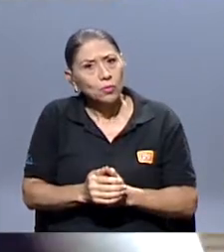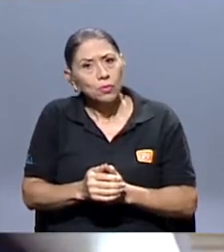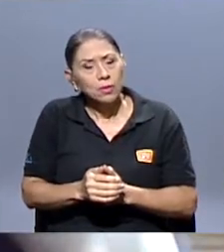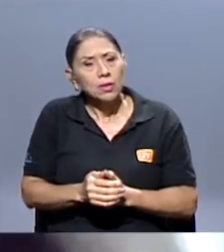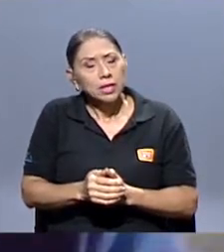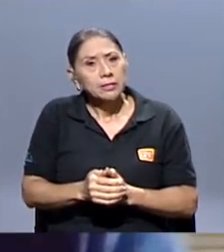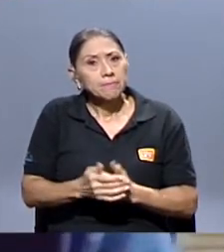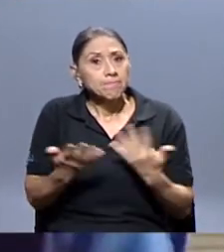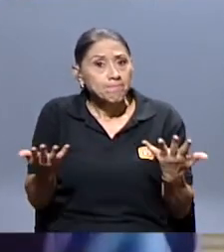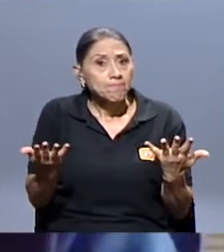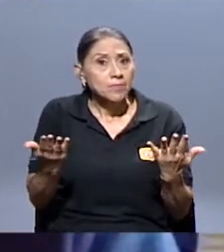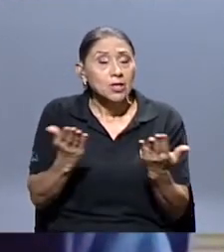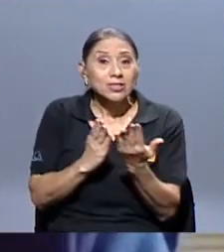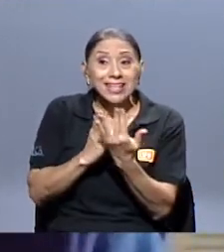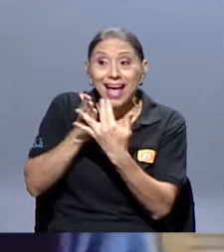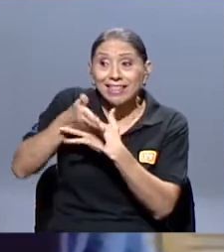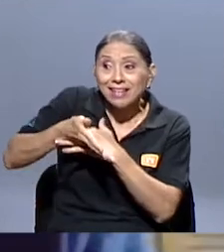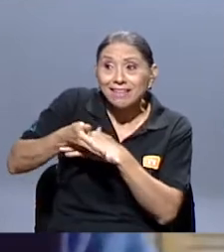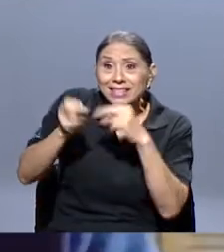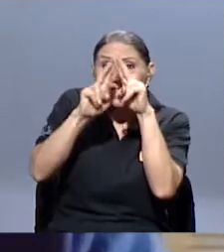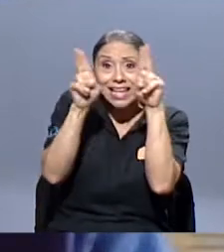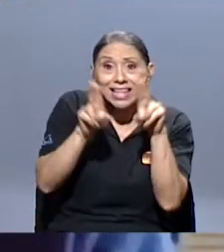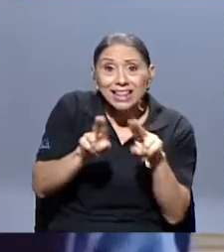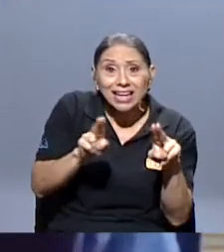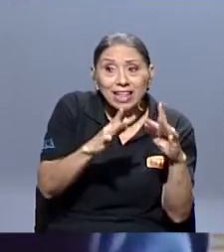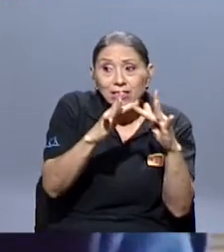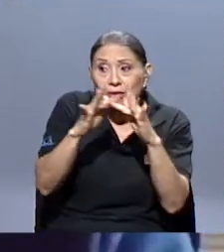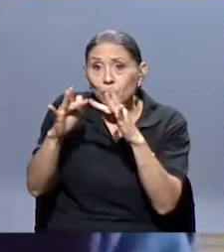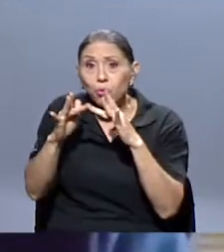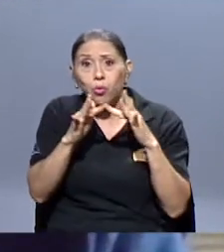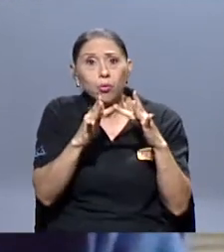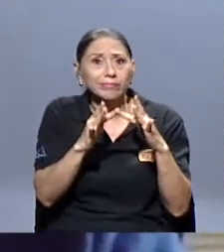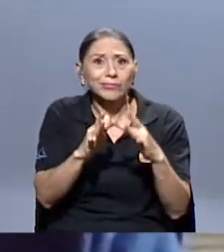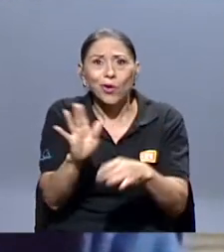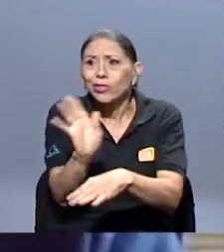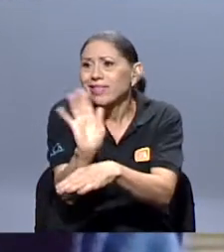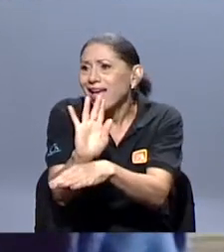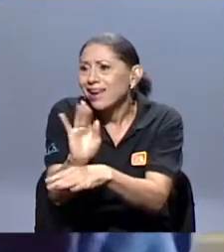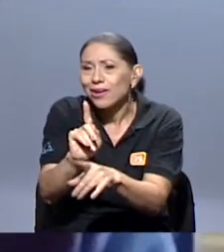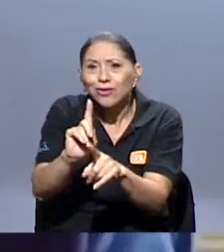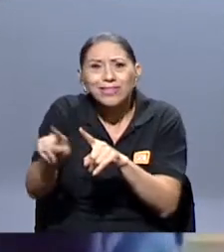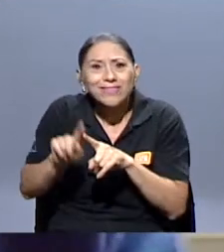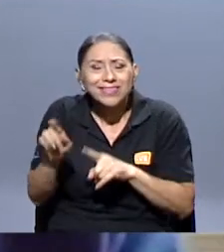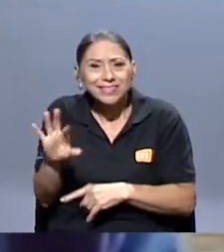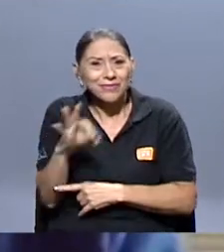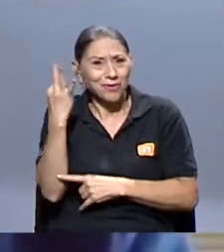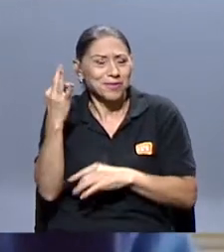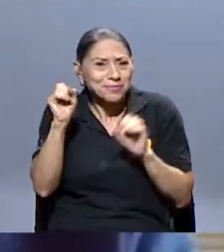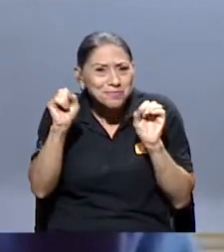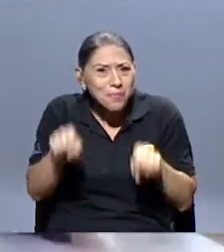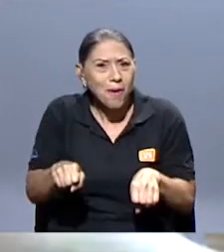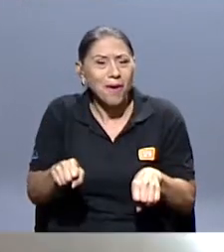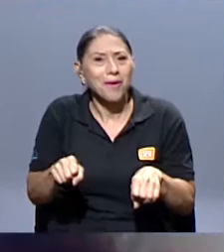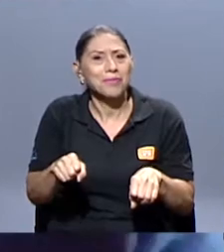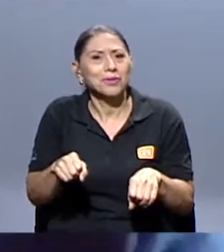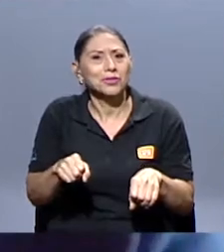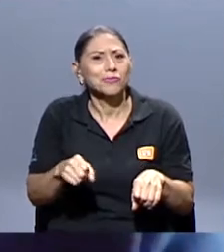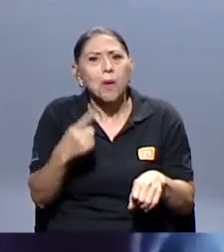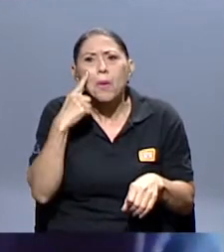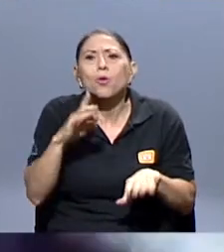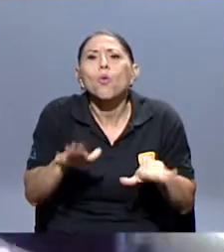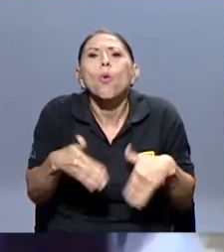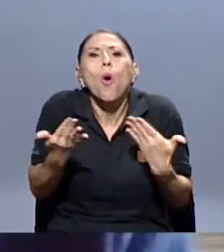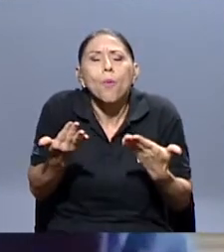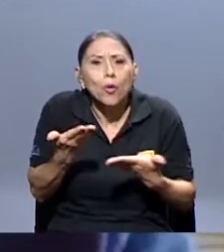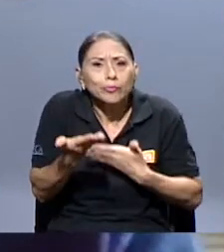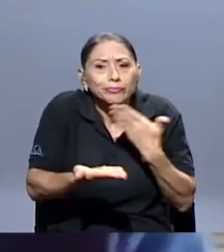Entonces, a través de internet u otras formas, tele o no sé, pero podemos buscar formas de contribuir a